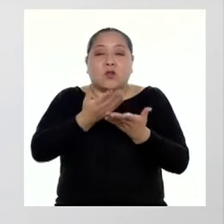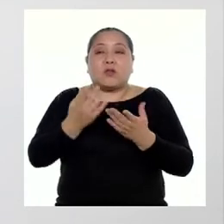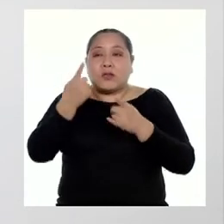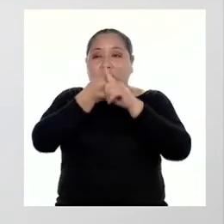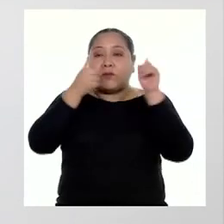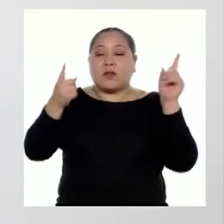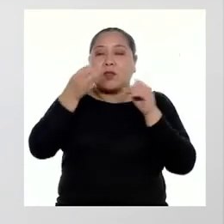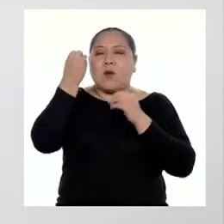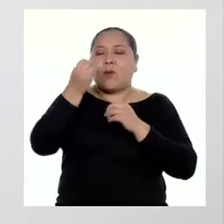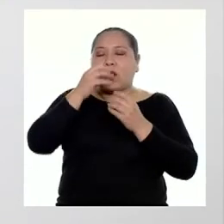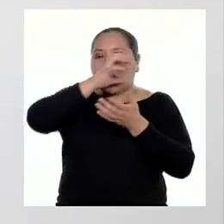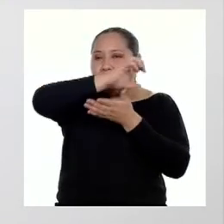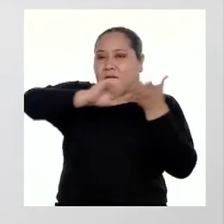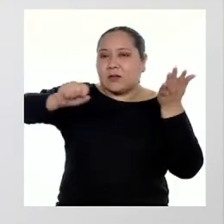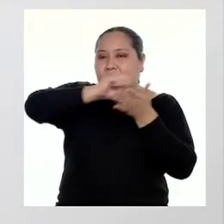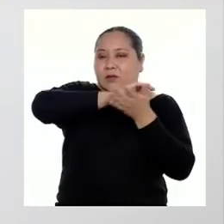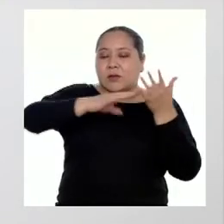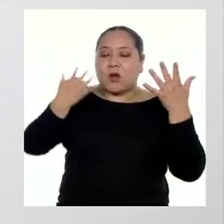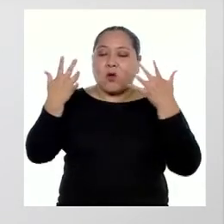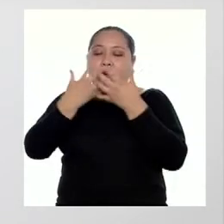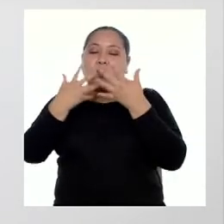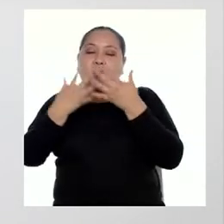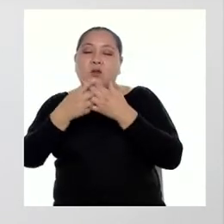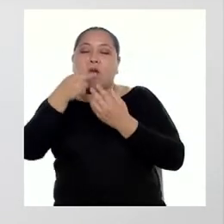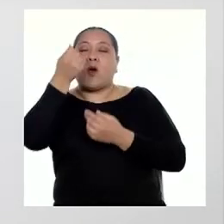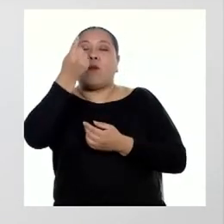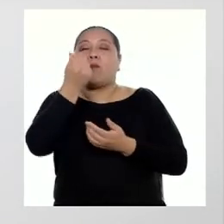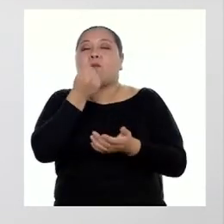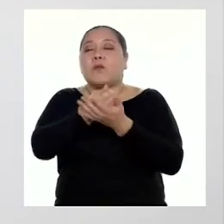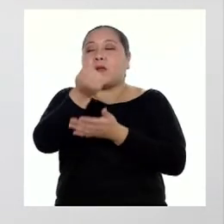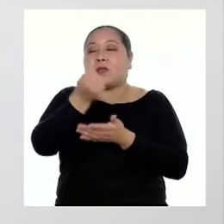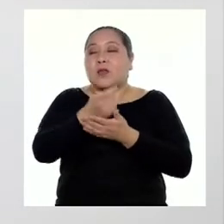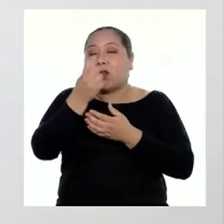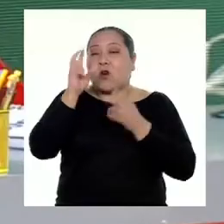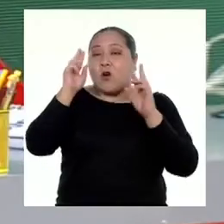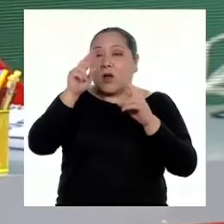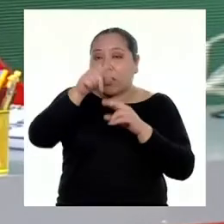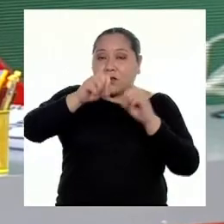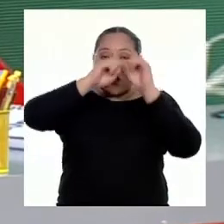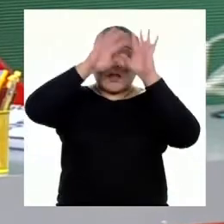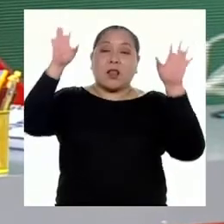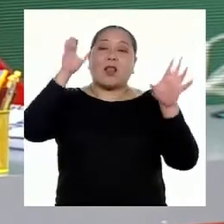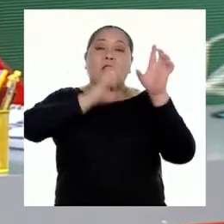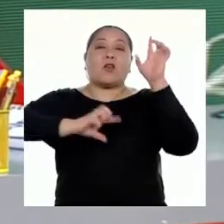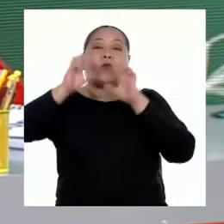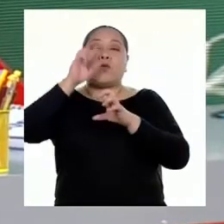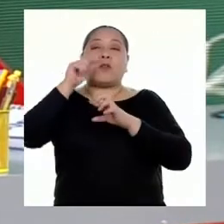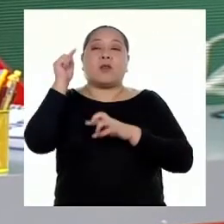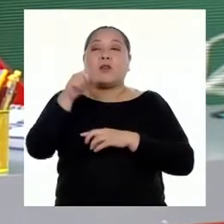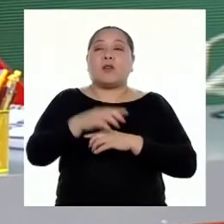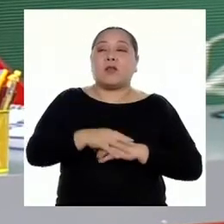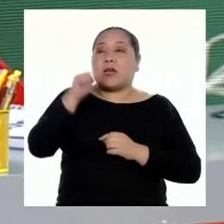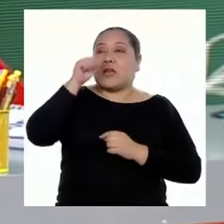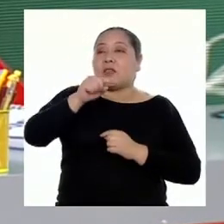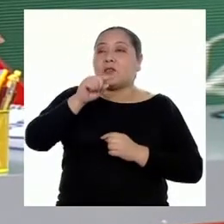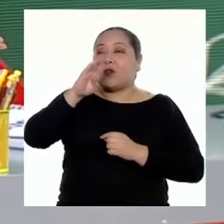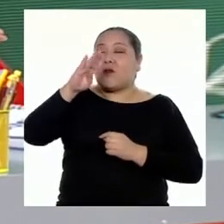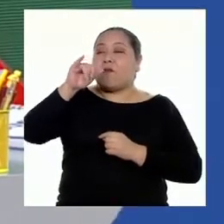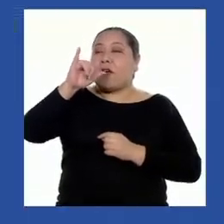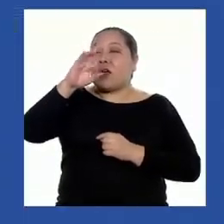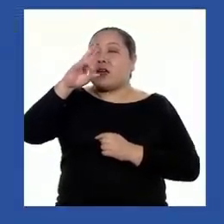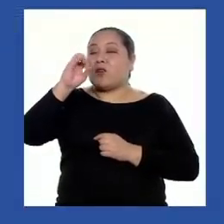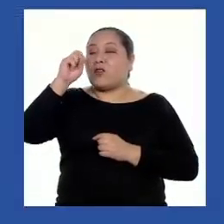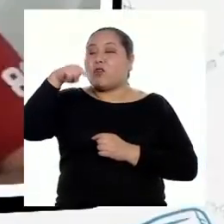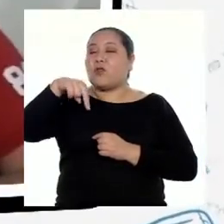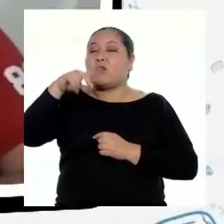descuento es relativo al precio. Espero que esto aclare tu duda. Y esta duda viene de Byron, desde la ciudad de